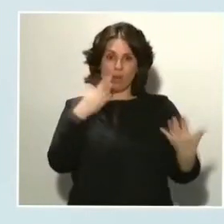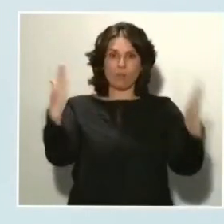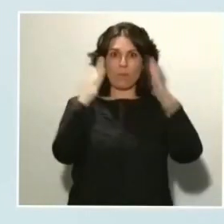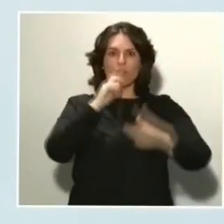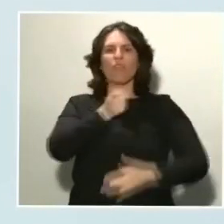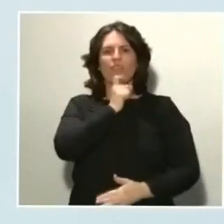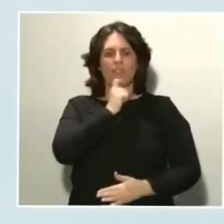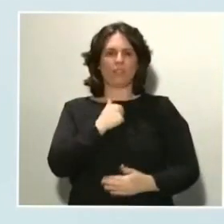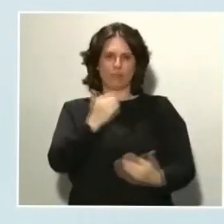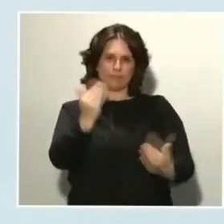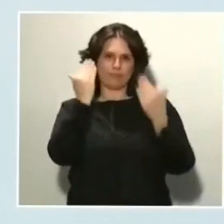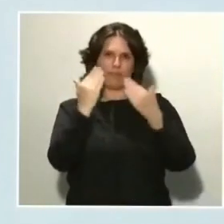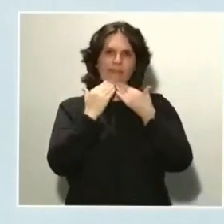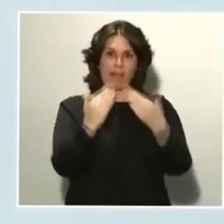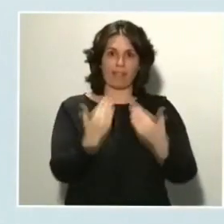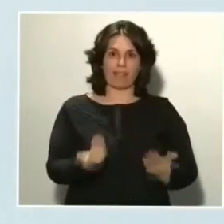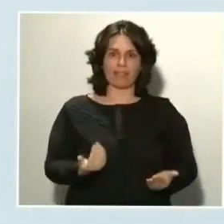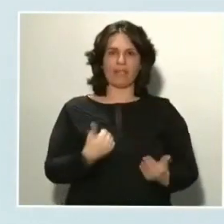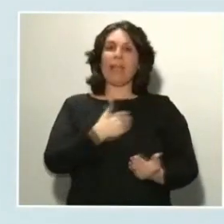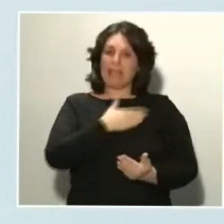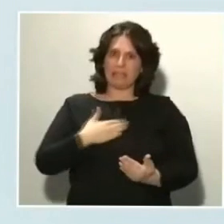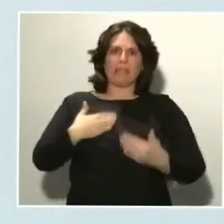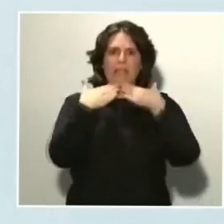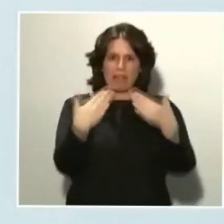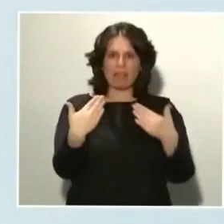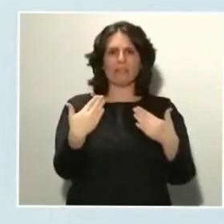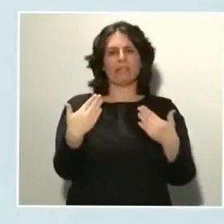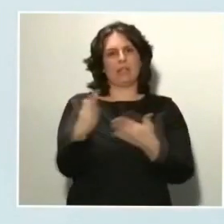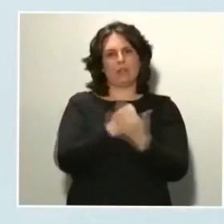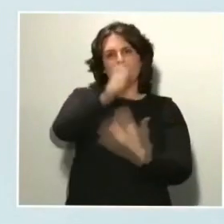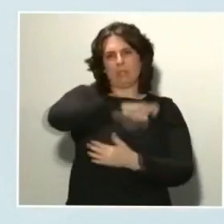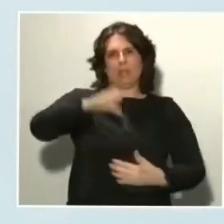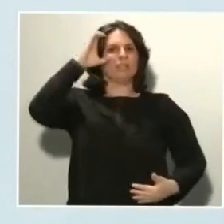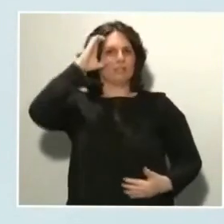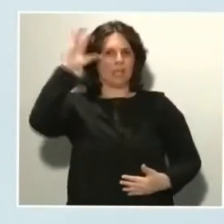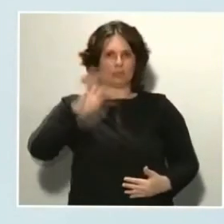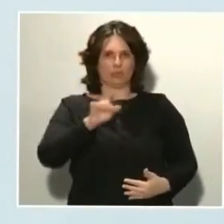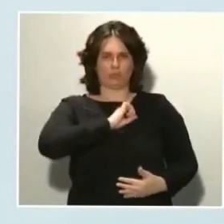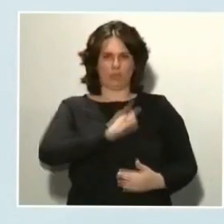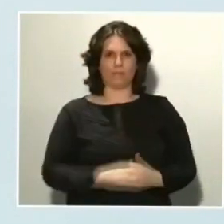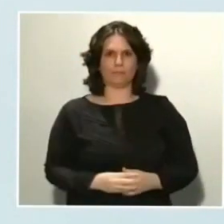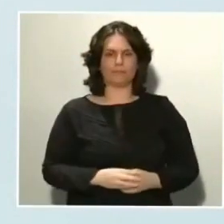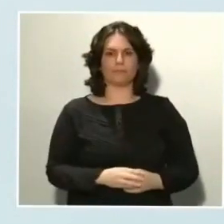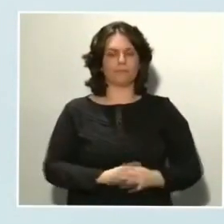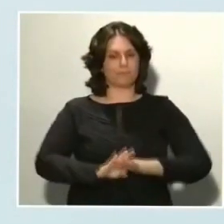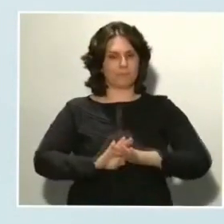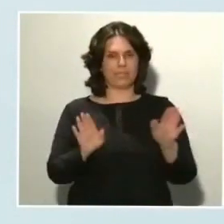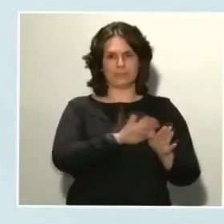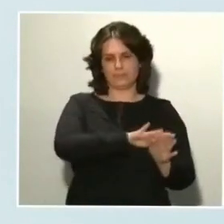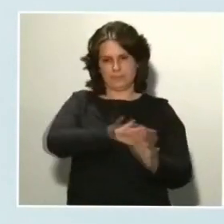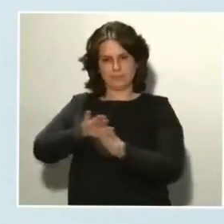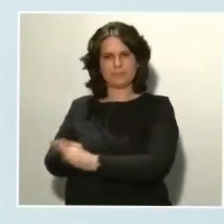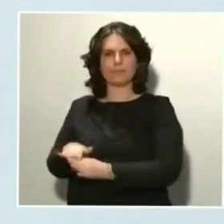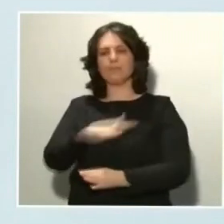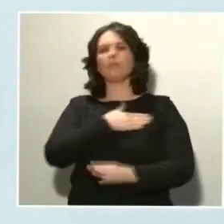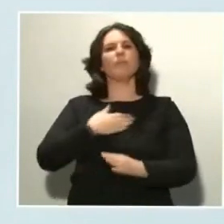verdad, es de agradecer y eso lo quiero transmitir a todos los que me estáis escuchando. Sin más, voy a relatar las